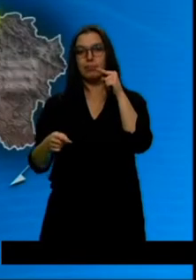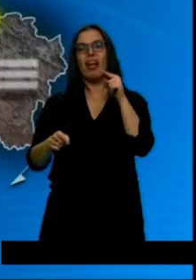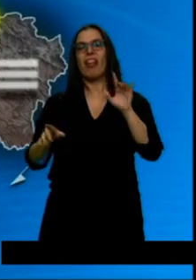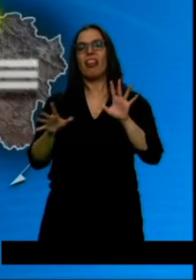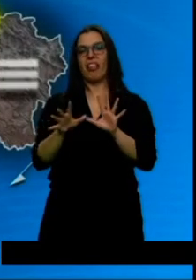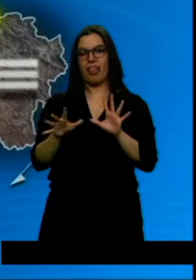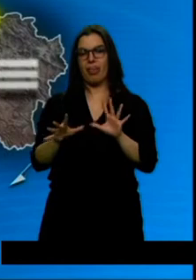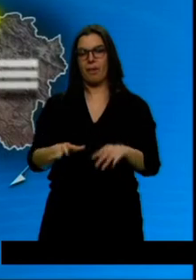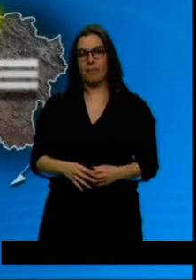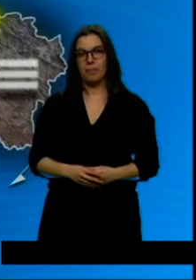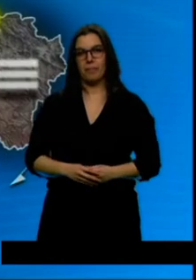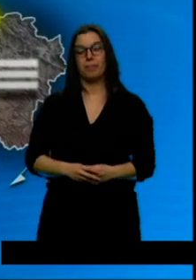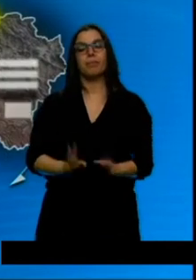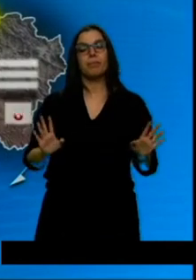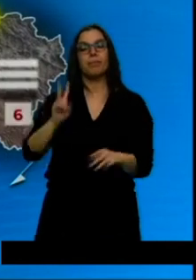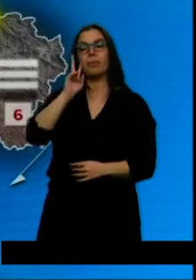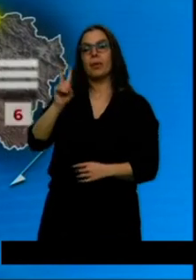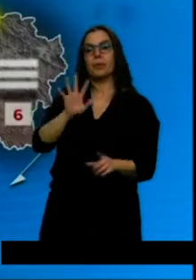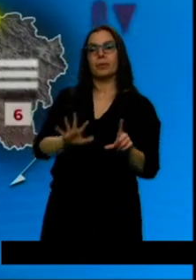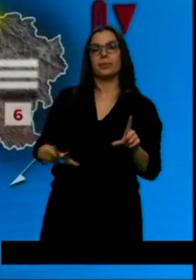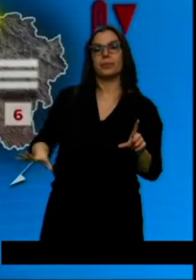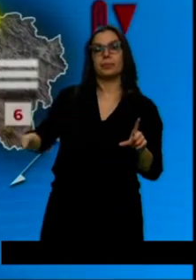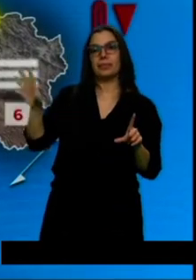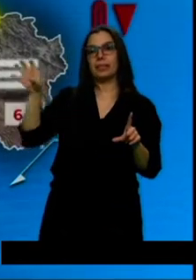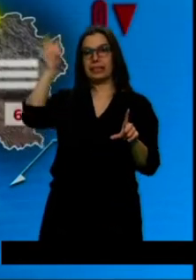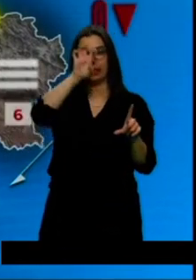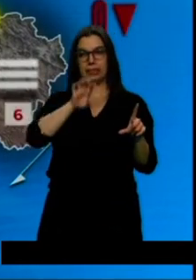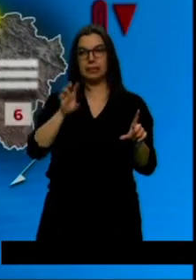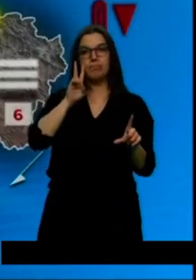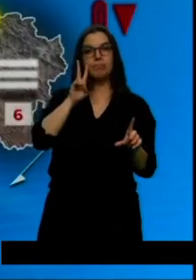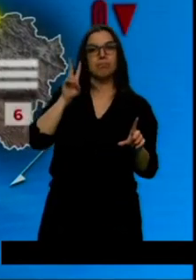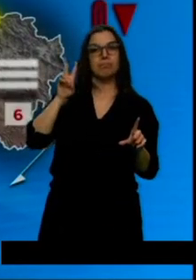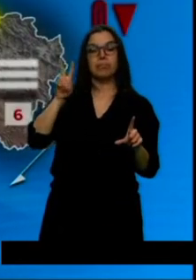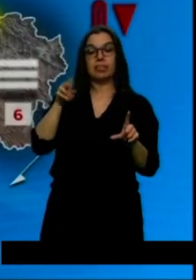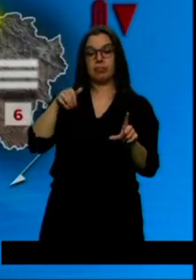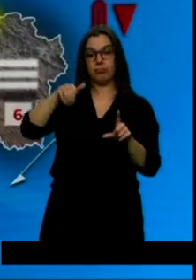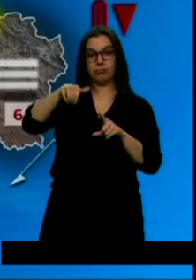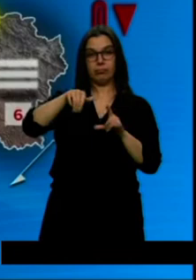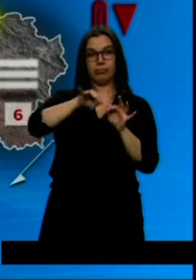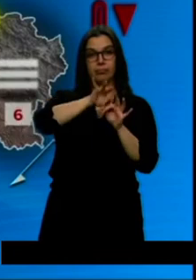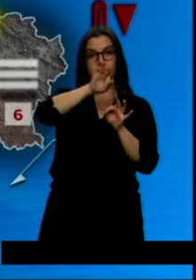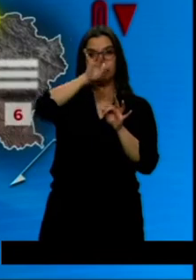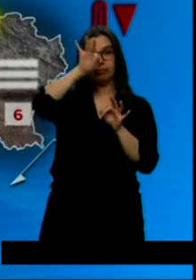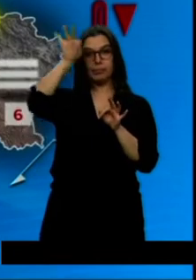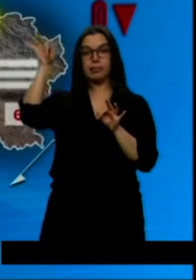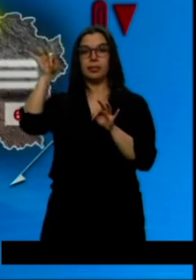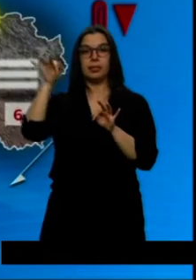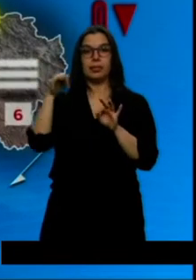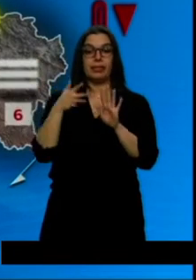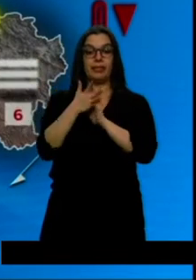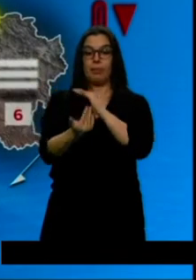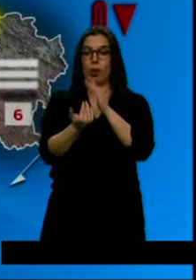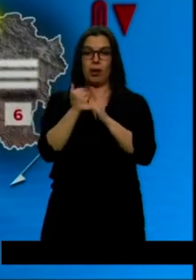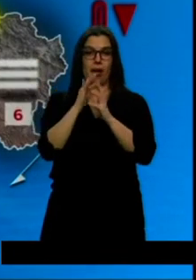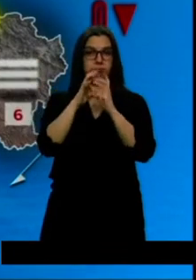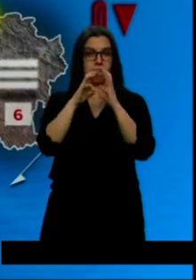momento vamos a echar un vistazo al mapa de símbolos y vean cómo durante las próximas horas todavía tenemos que hablar de esas brumas matinales, nieblas,